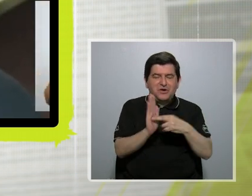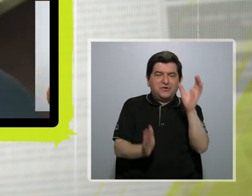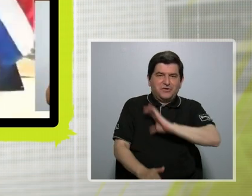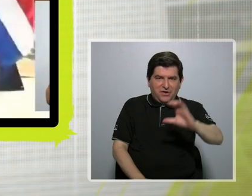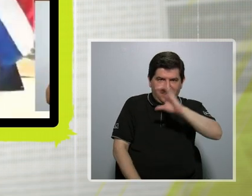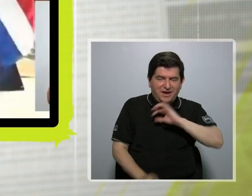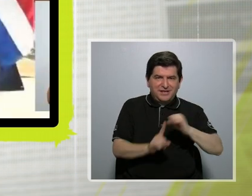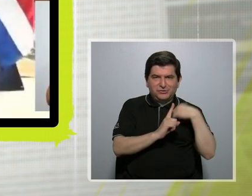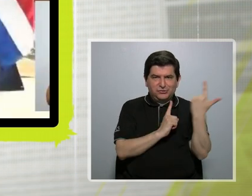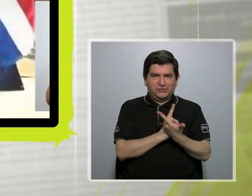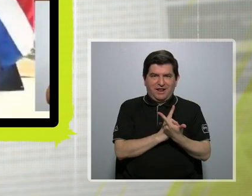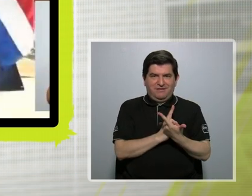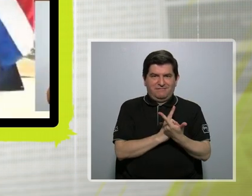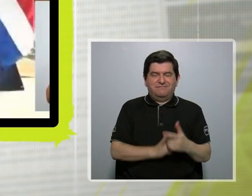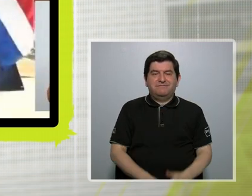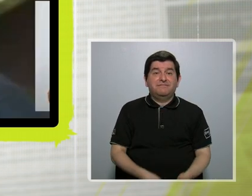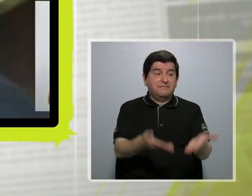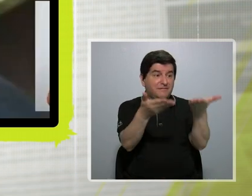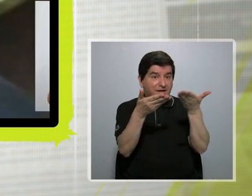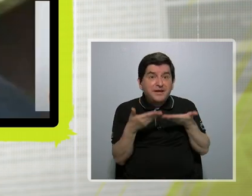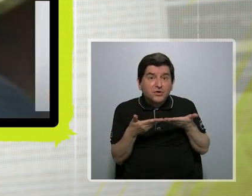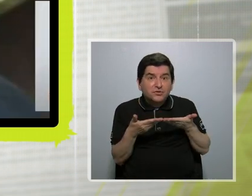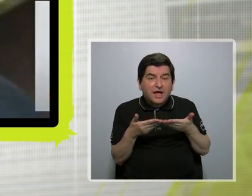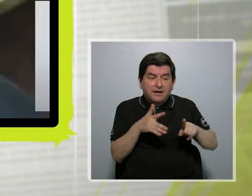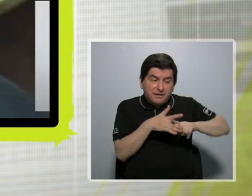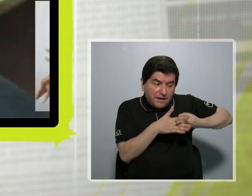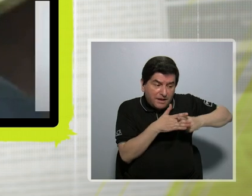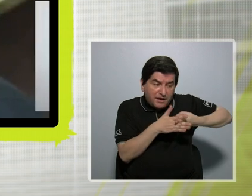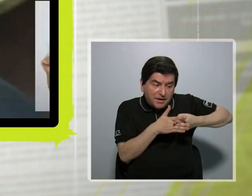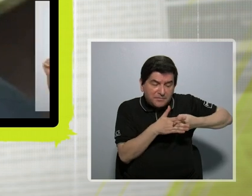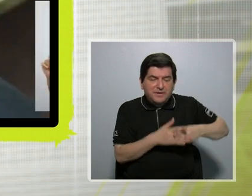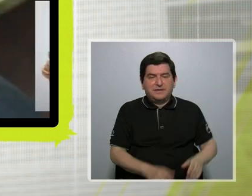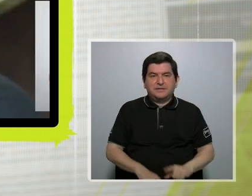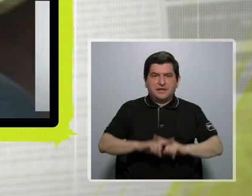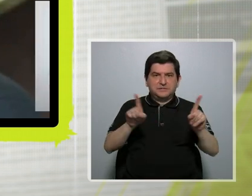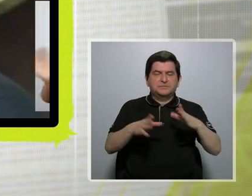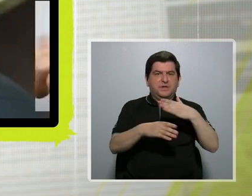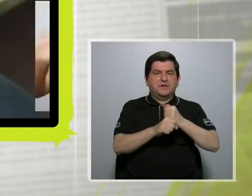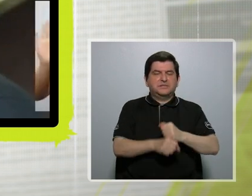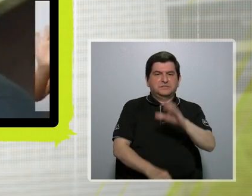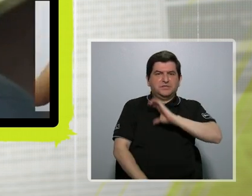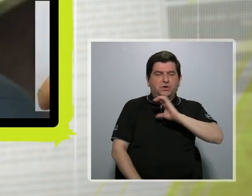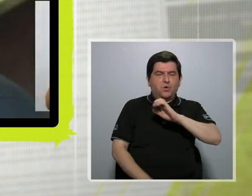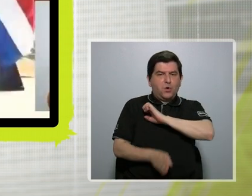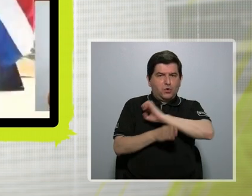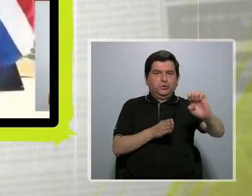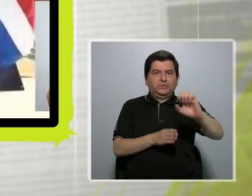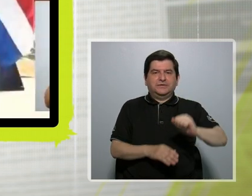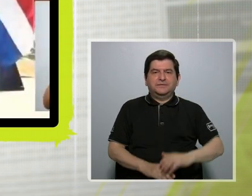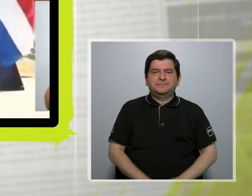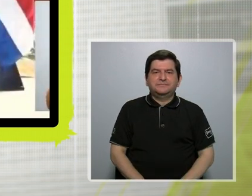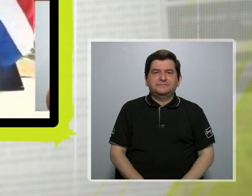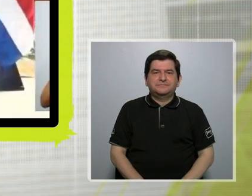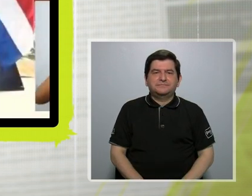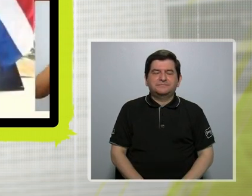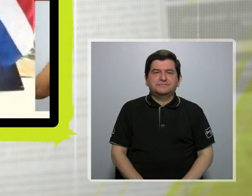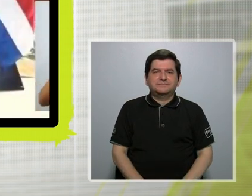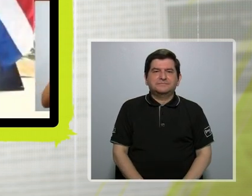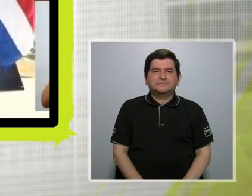comportamiento social que nos dan precisamente las herramientas para hacerlo, pero hacerlo con un comportamiento ético. Y que tenemos,